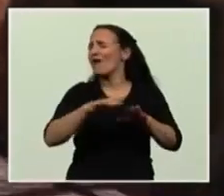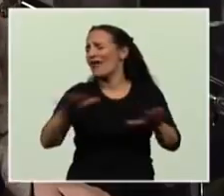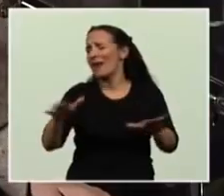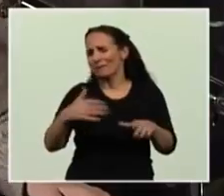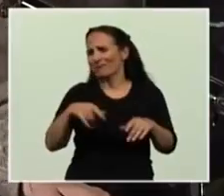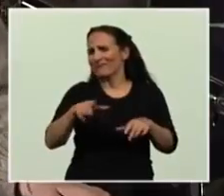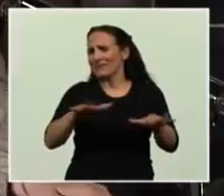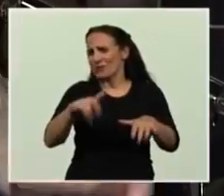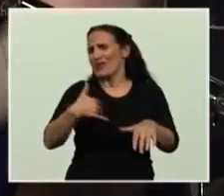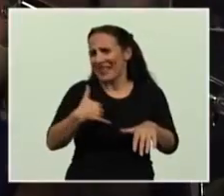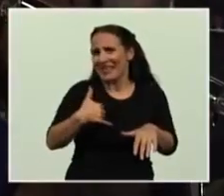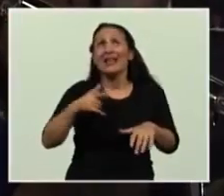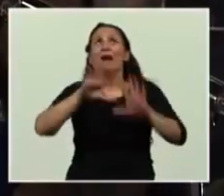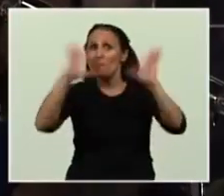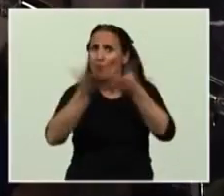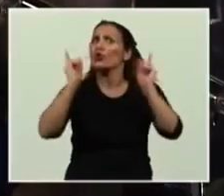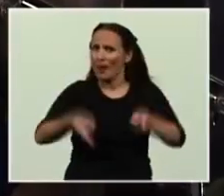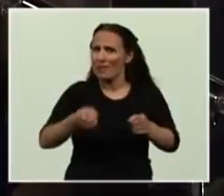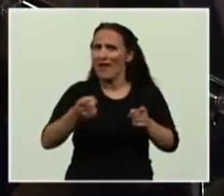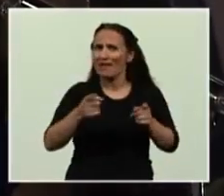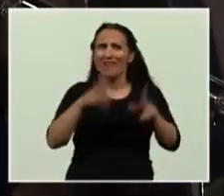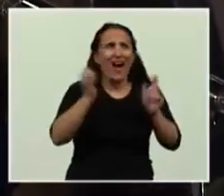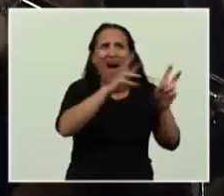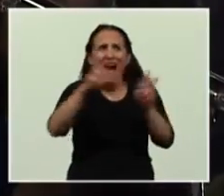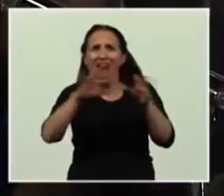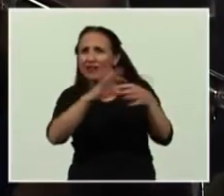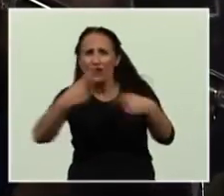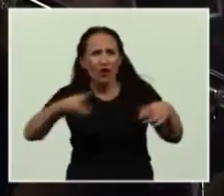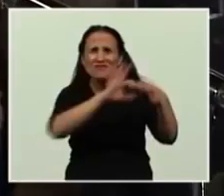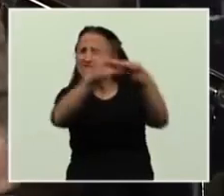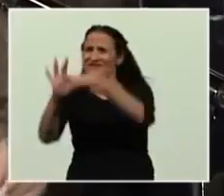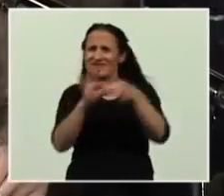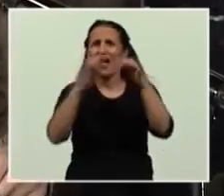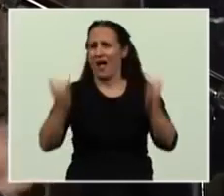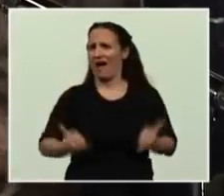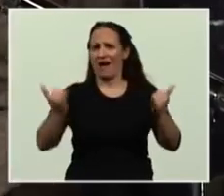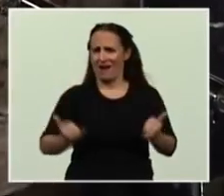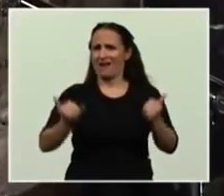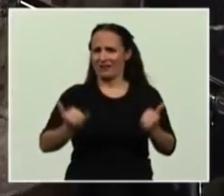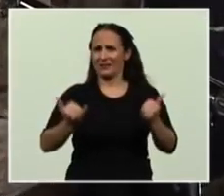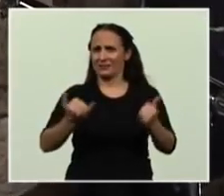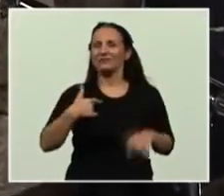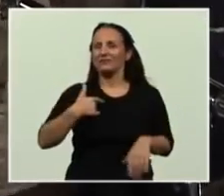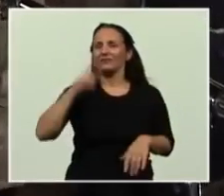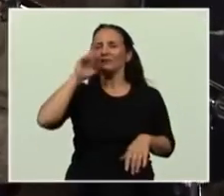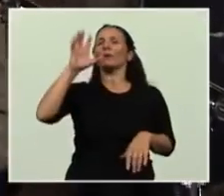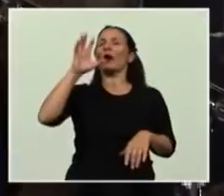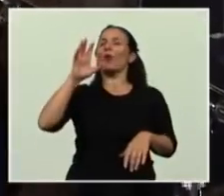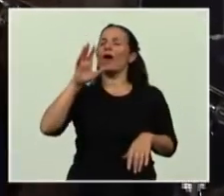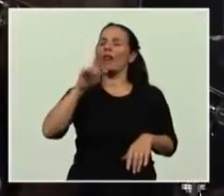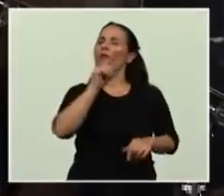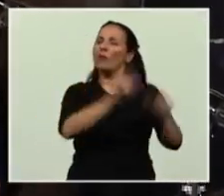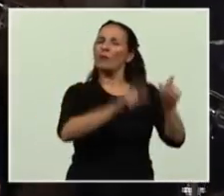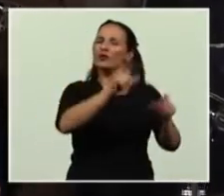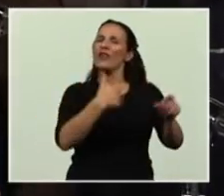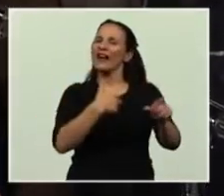en la Argentina y en el mundo también. Y recuerdo las palabras de algunos argentinos,